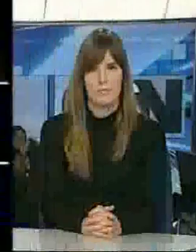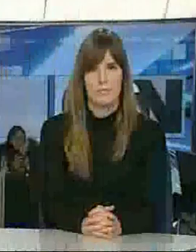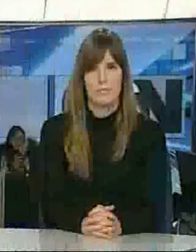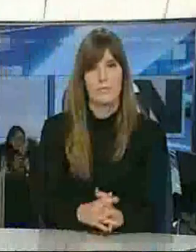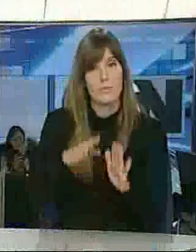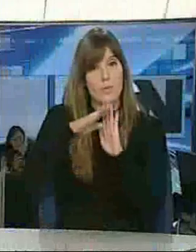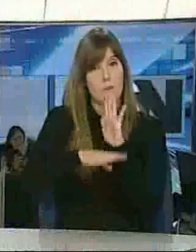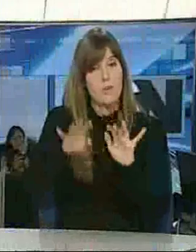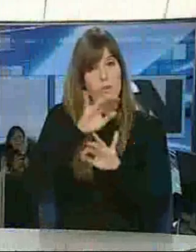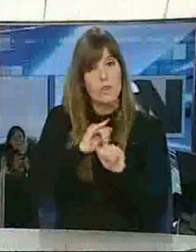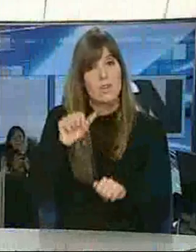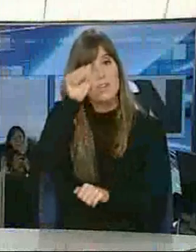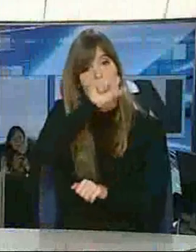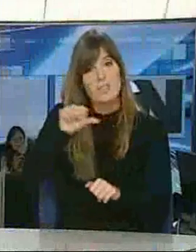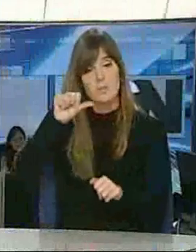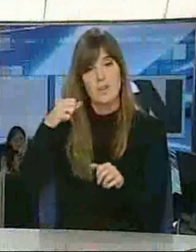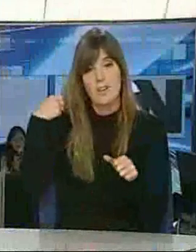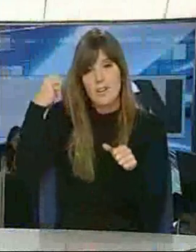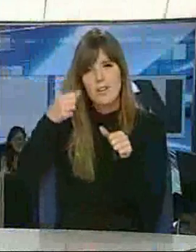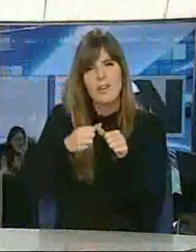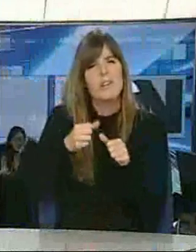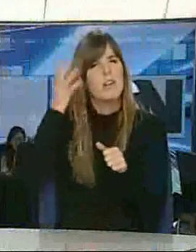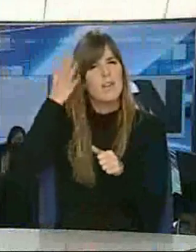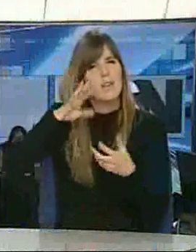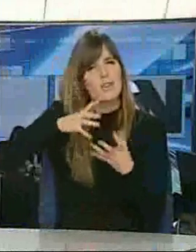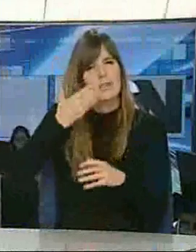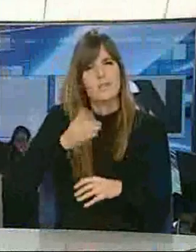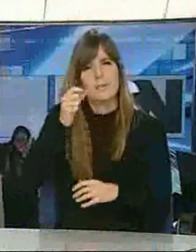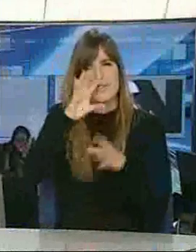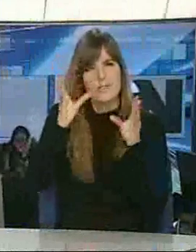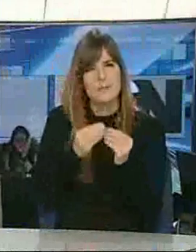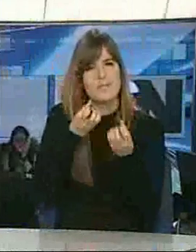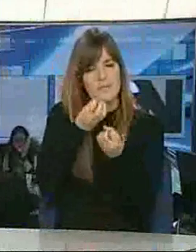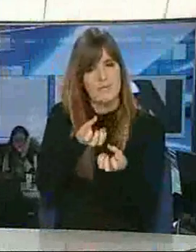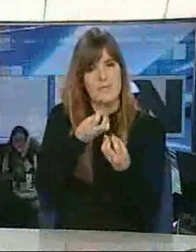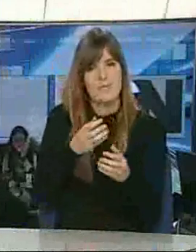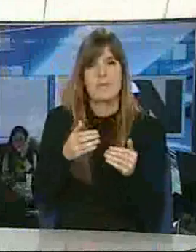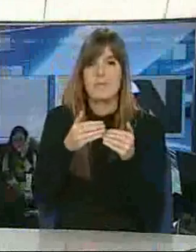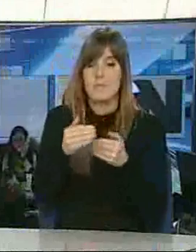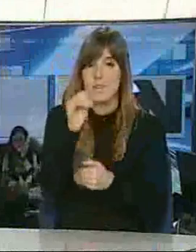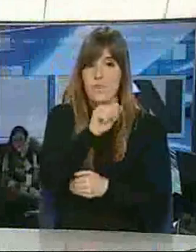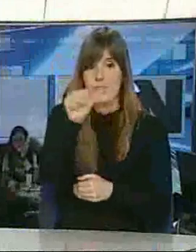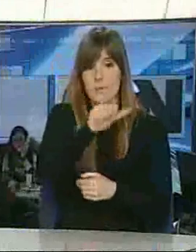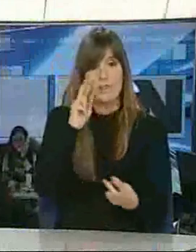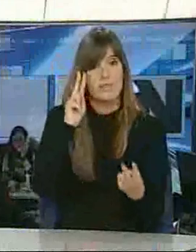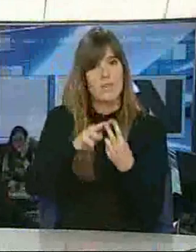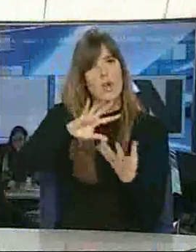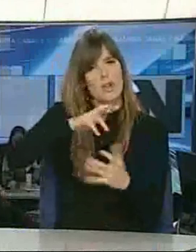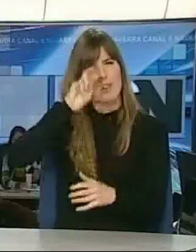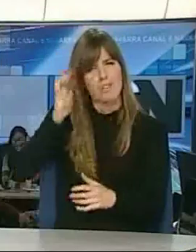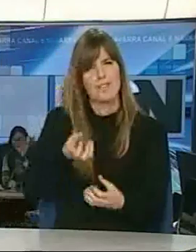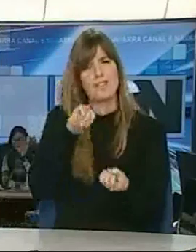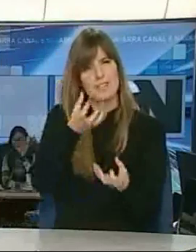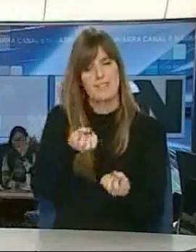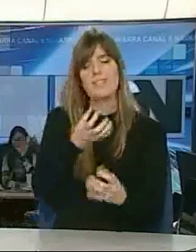Aquí terminamos. Esto ha sido lo más importante que ha ocurrido en nuestra comunidad en los últimos siete días. Volvemos el próximo fin de semana